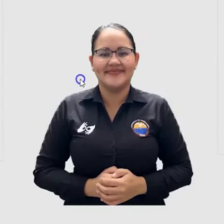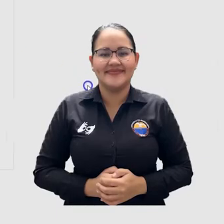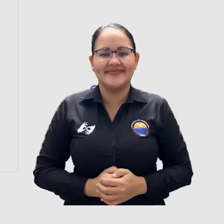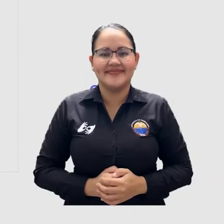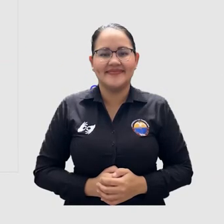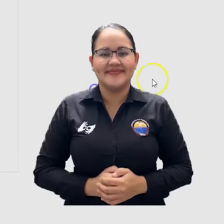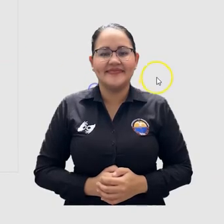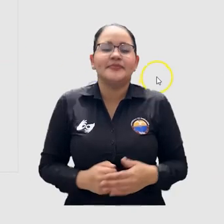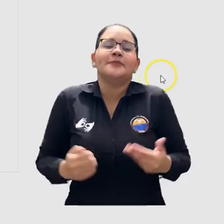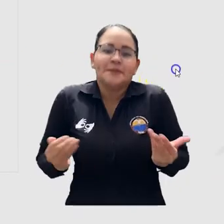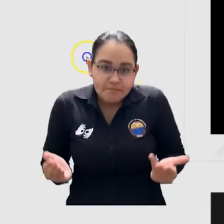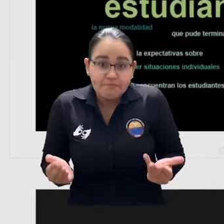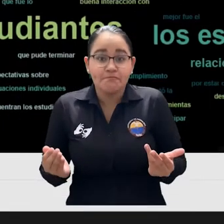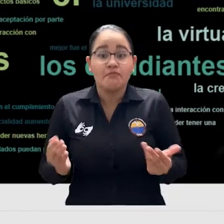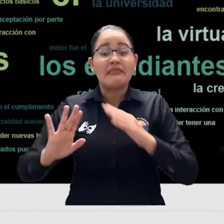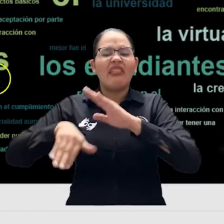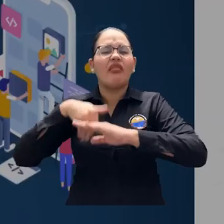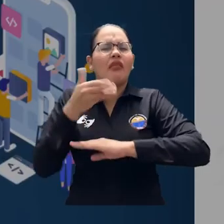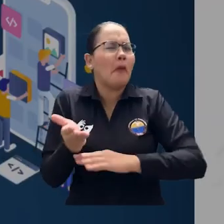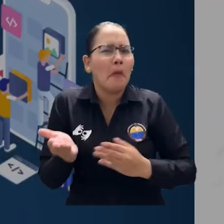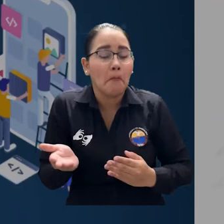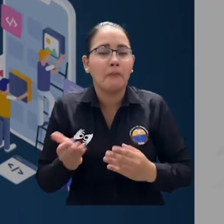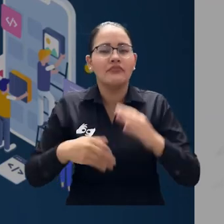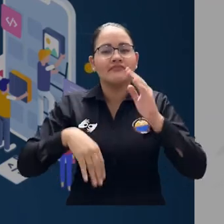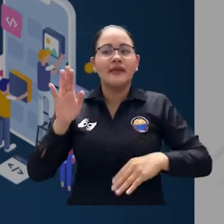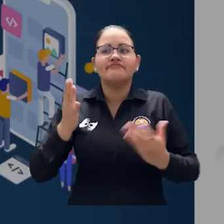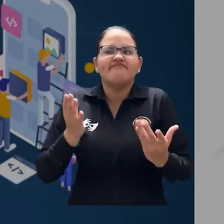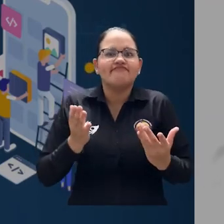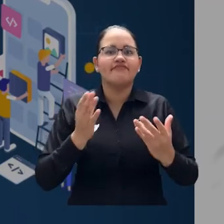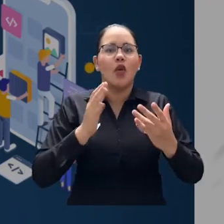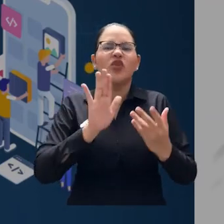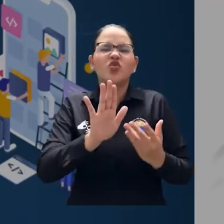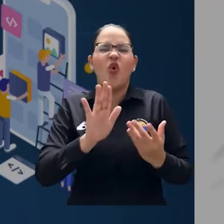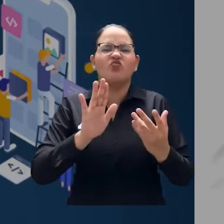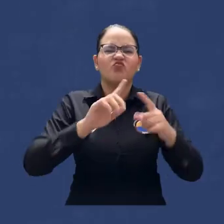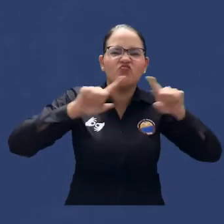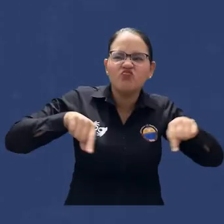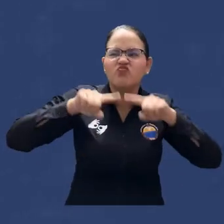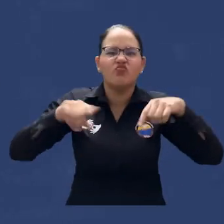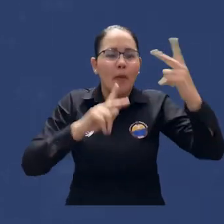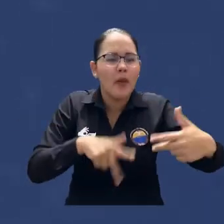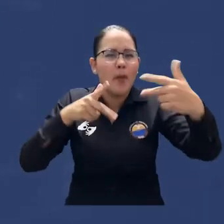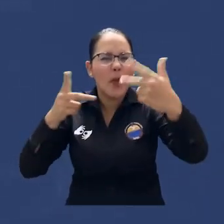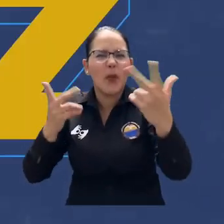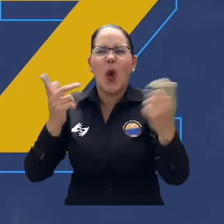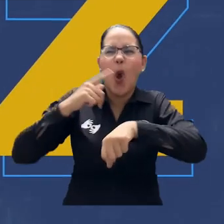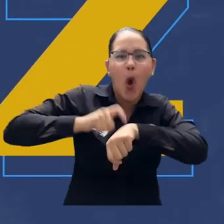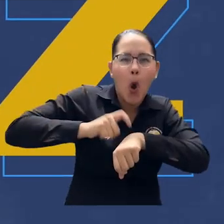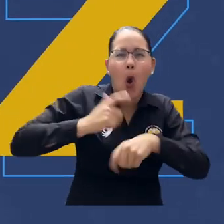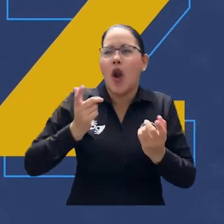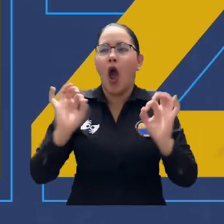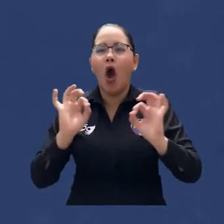En ese sentido, posteriormente se hizo una invitación con la información de las sesiones y con los cursos que están en Bloqueries para que ellos